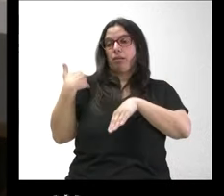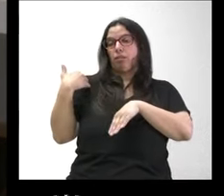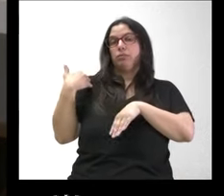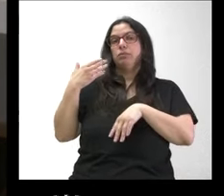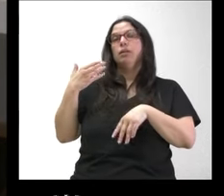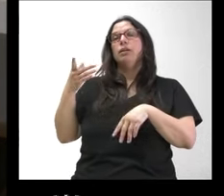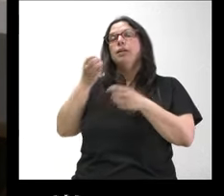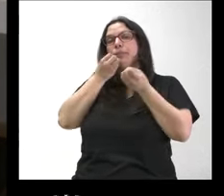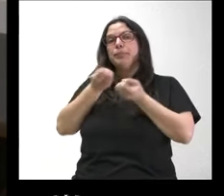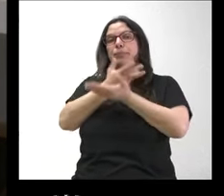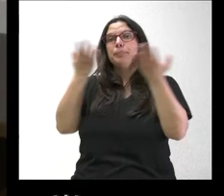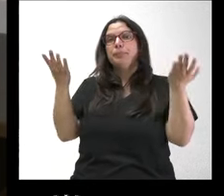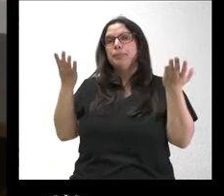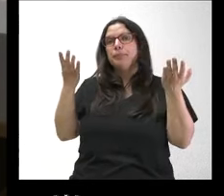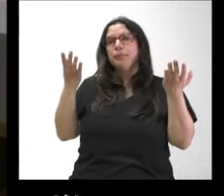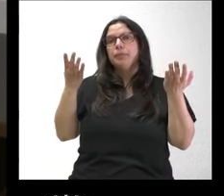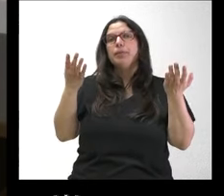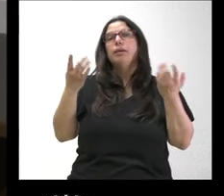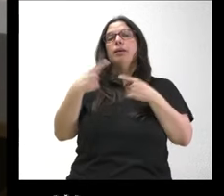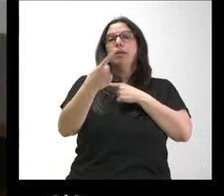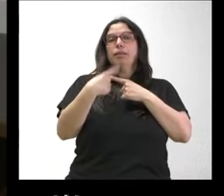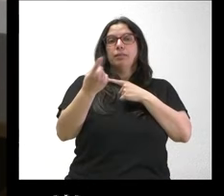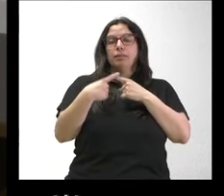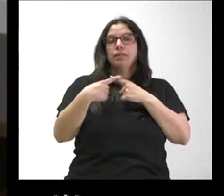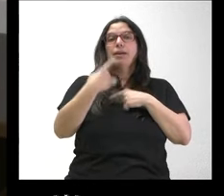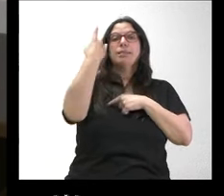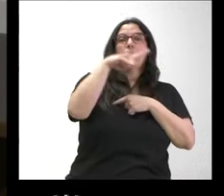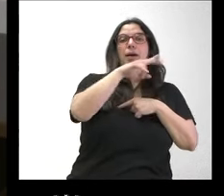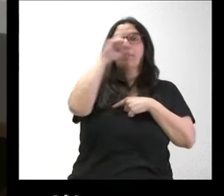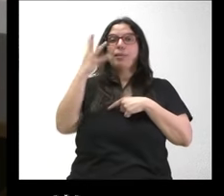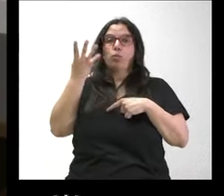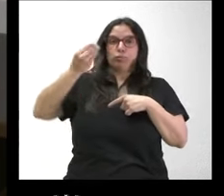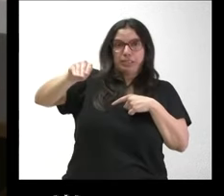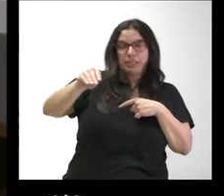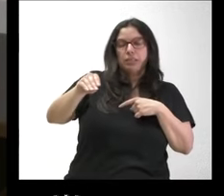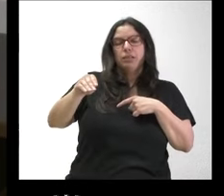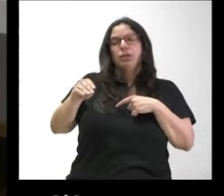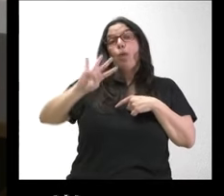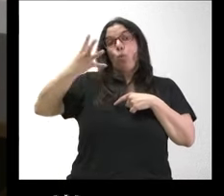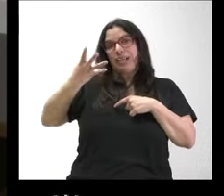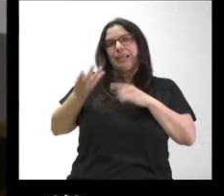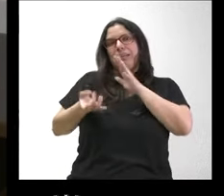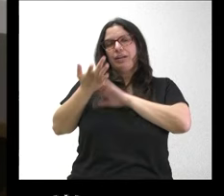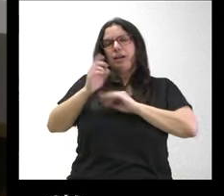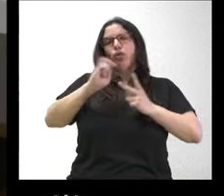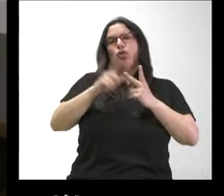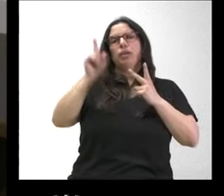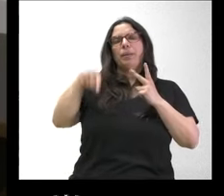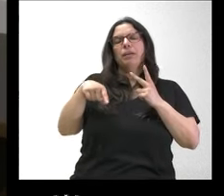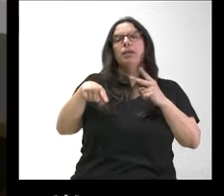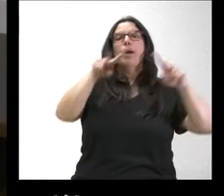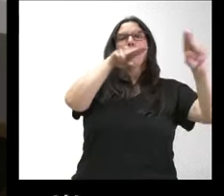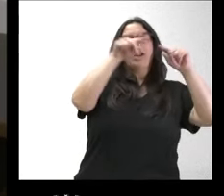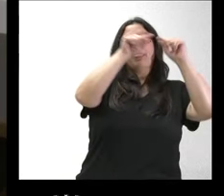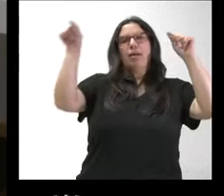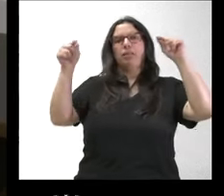se va a recuperar la cuarta la frecuencia diaria entre Salamanca y Madrid y que habrá una nueva conexión directa a Madrid-Burgos-Miranda-Logroño. No sé qué les parecen